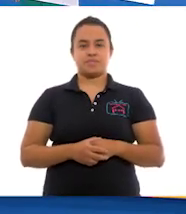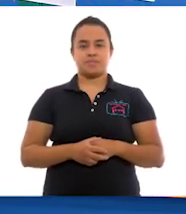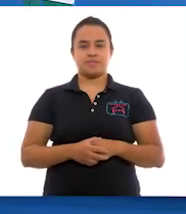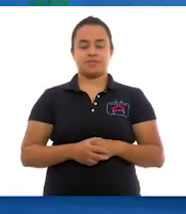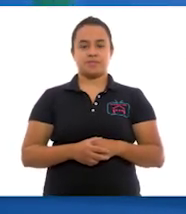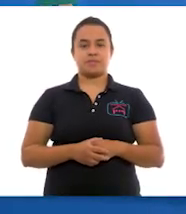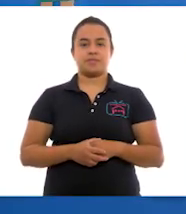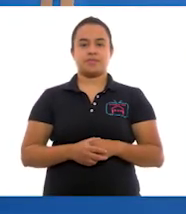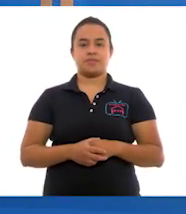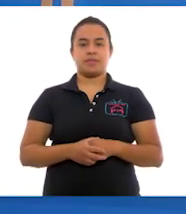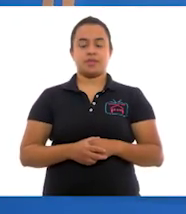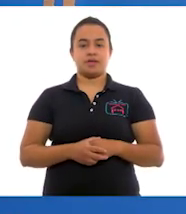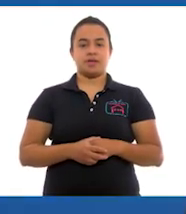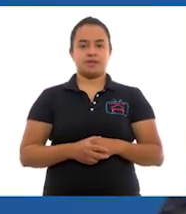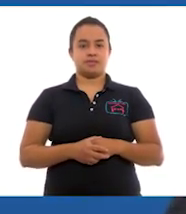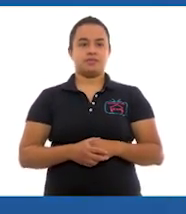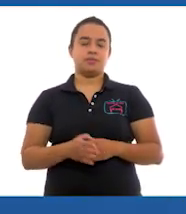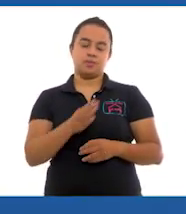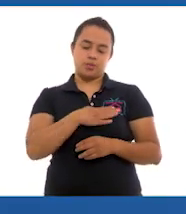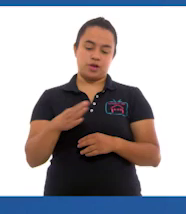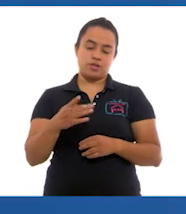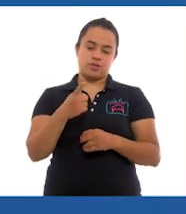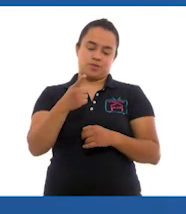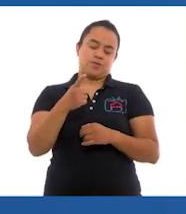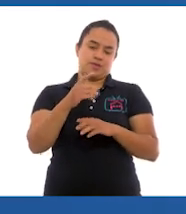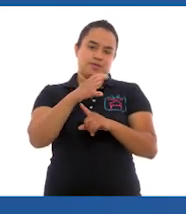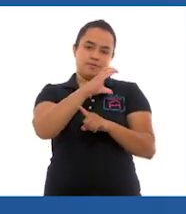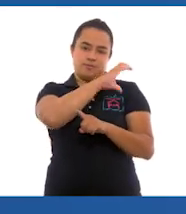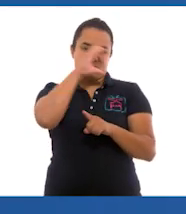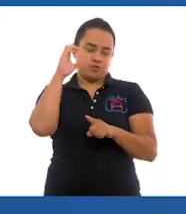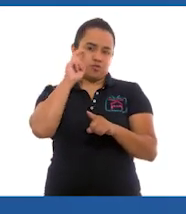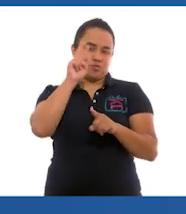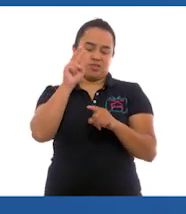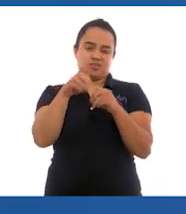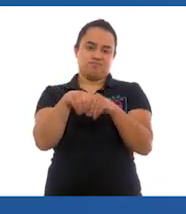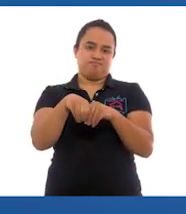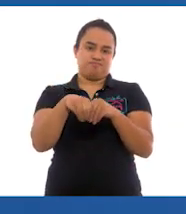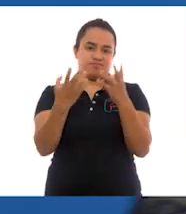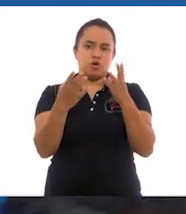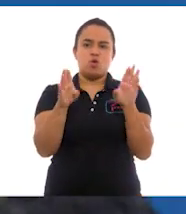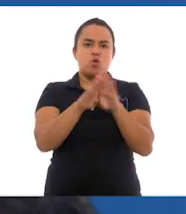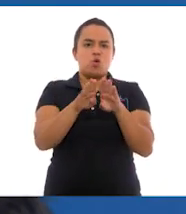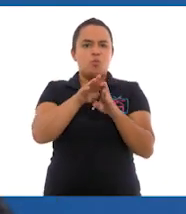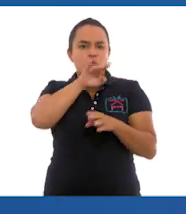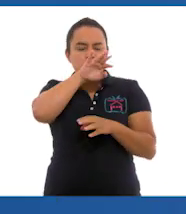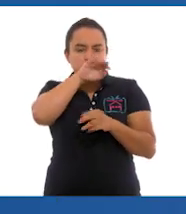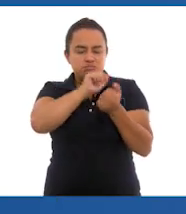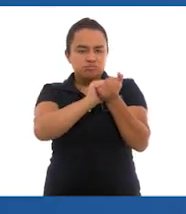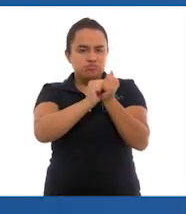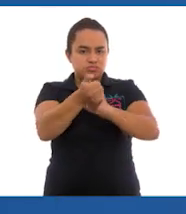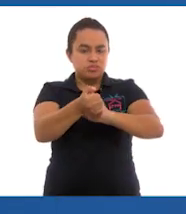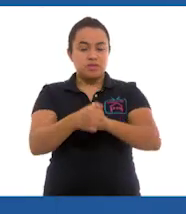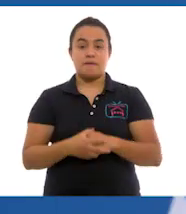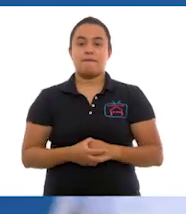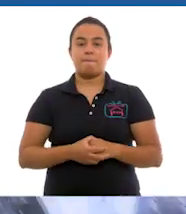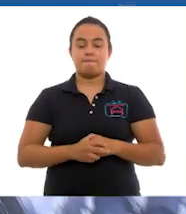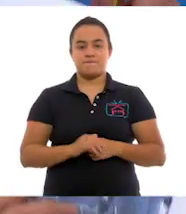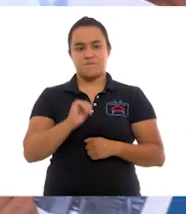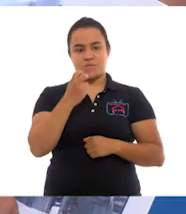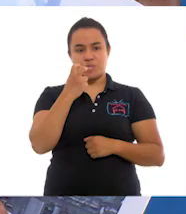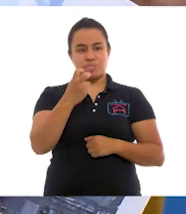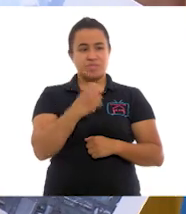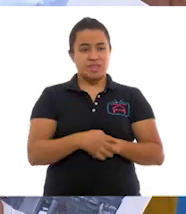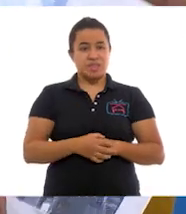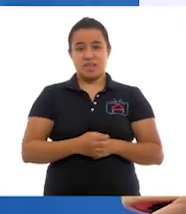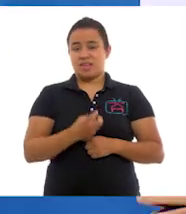Y, bueno, una imagen muy clara de cómo se contamina. Muy bien. Uy, no,